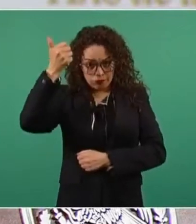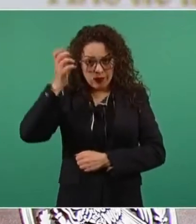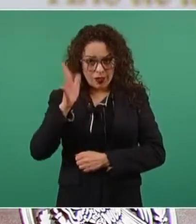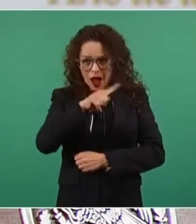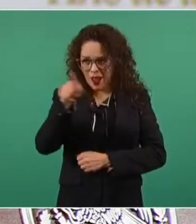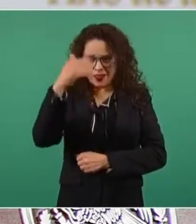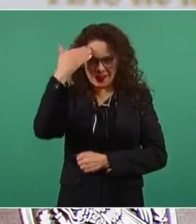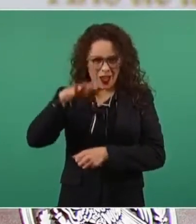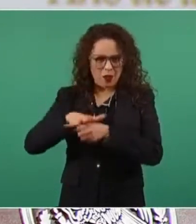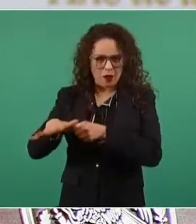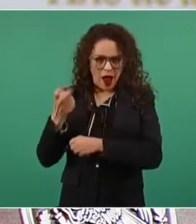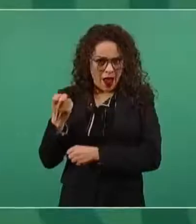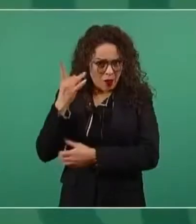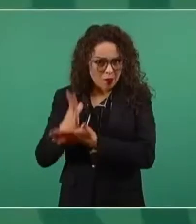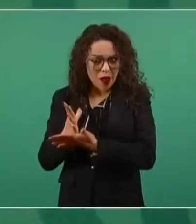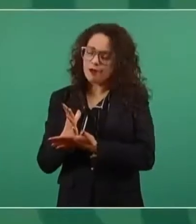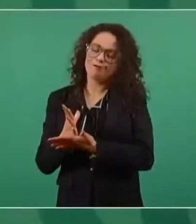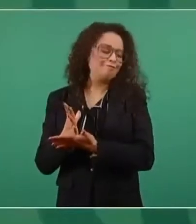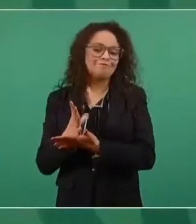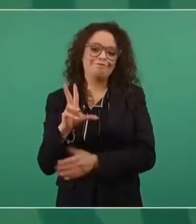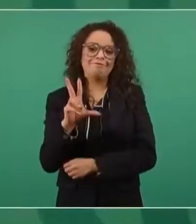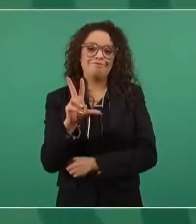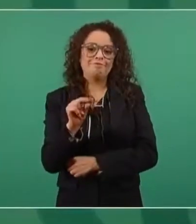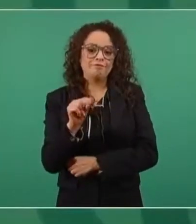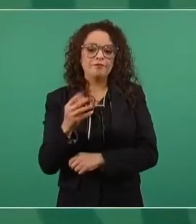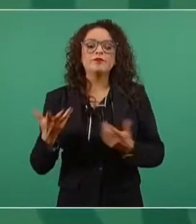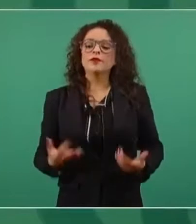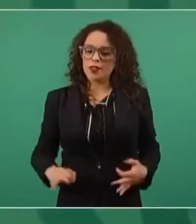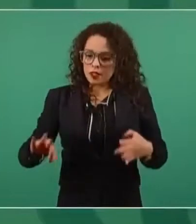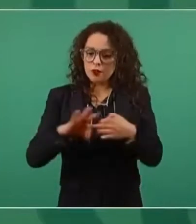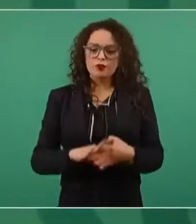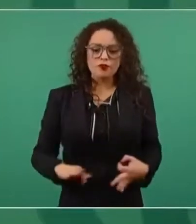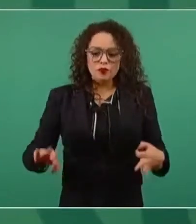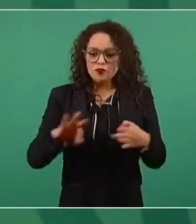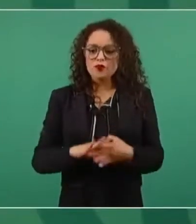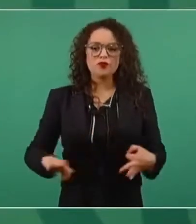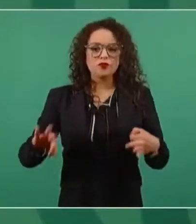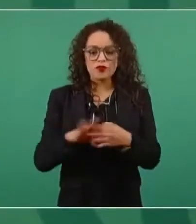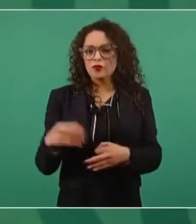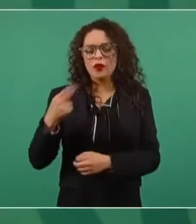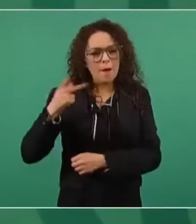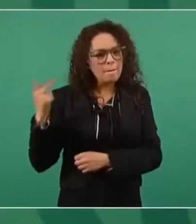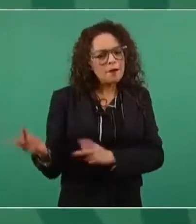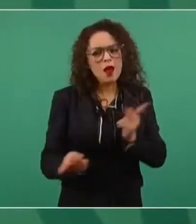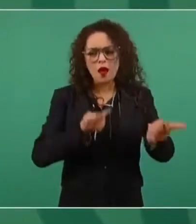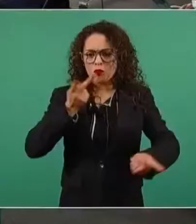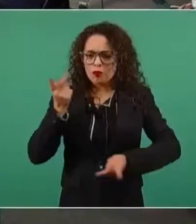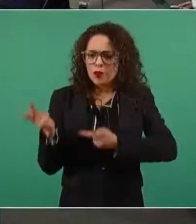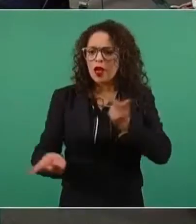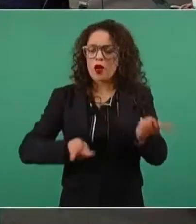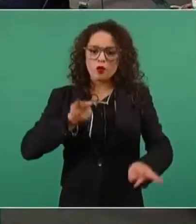sino que constantemente hay que estar preguntándole al pueblo.